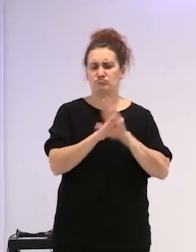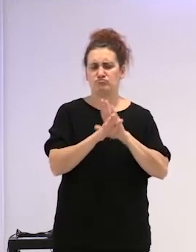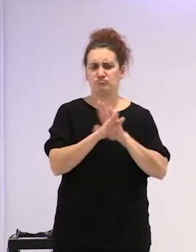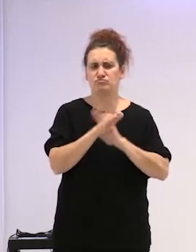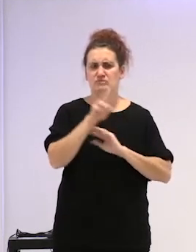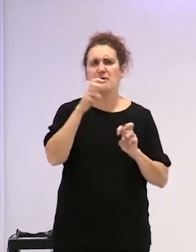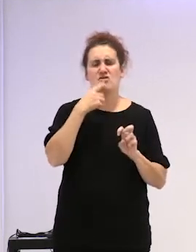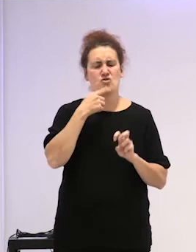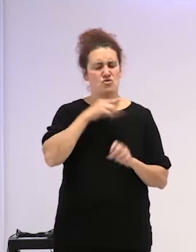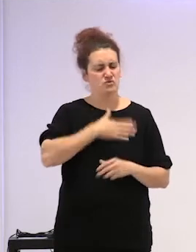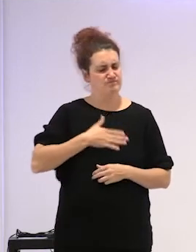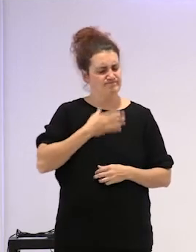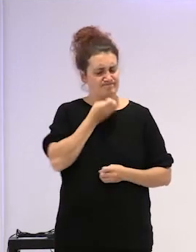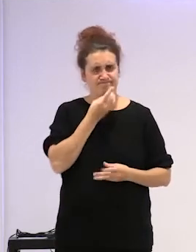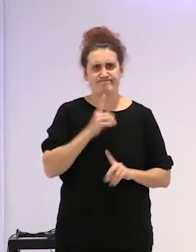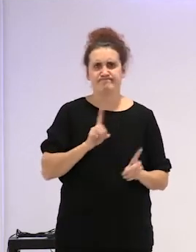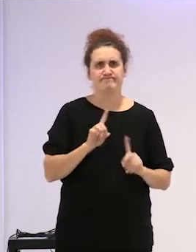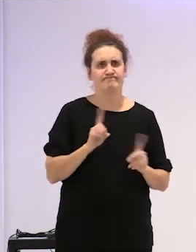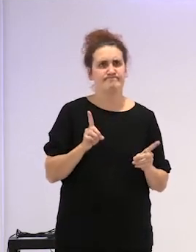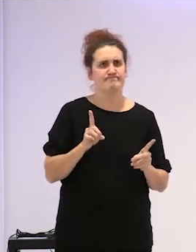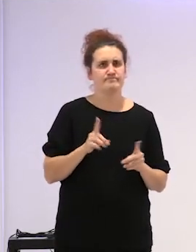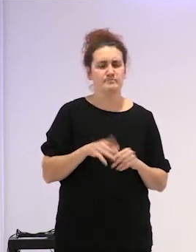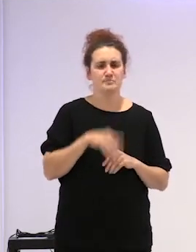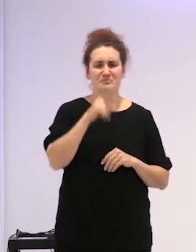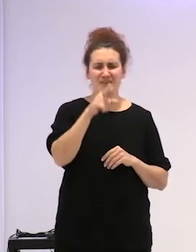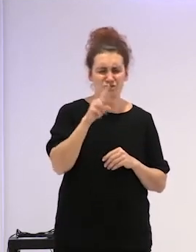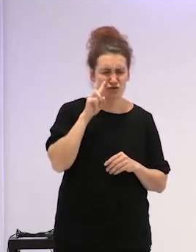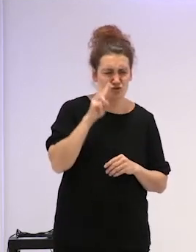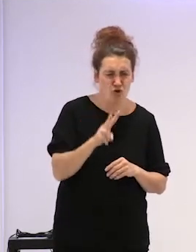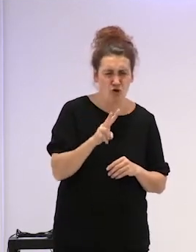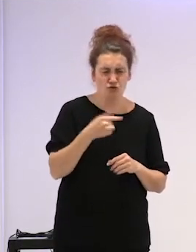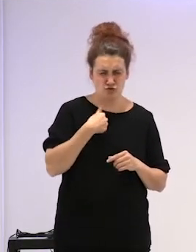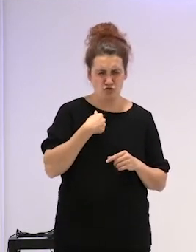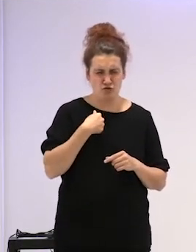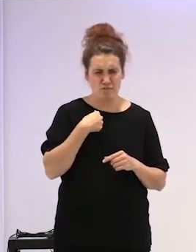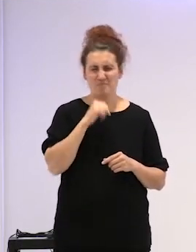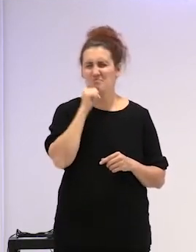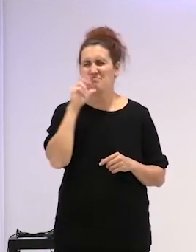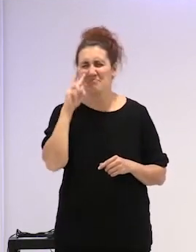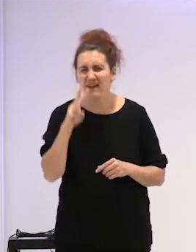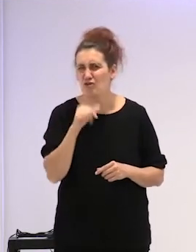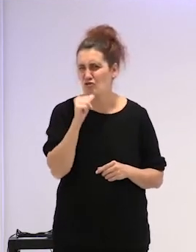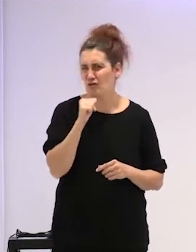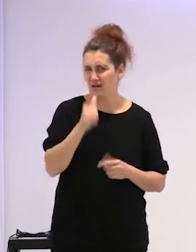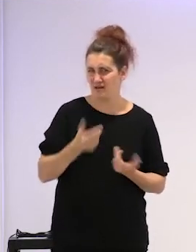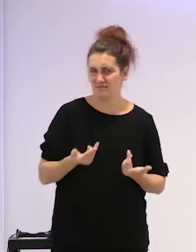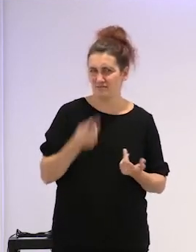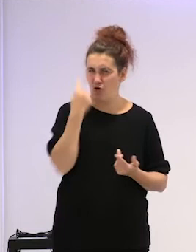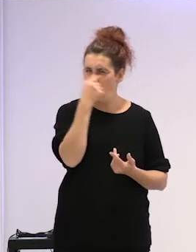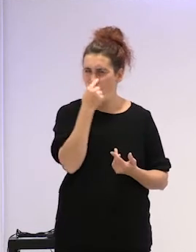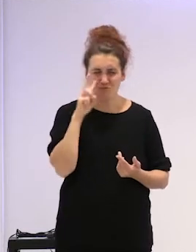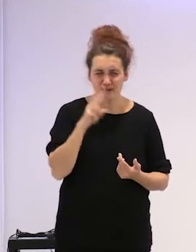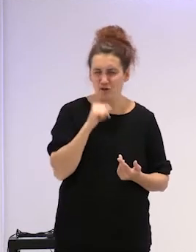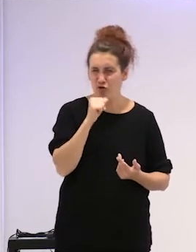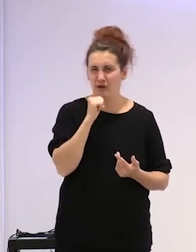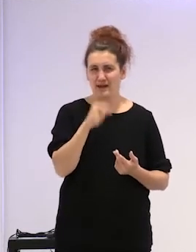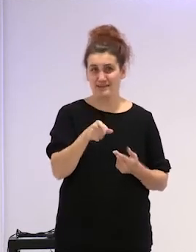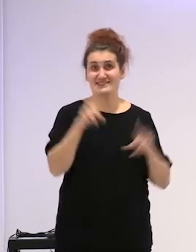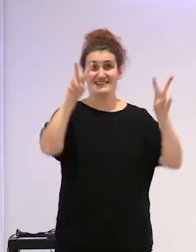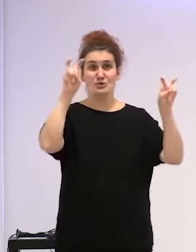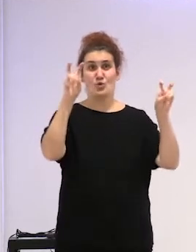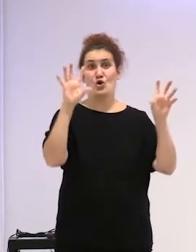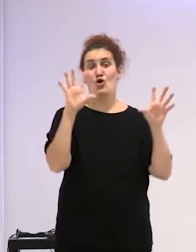malestar. Soy de esos ojos que no quieren ver, así se titulaba un informe de Save the Children de